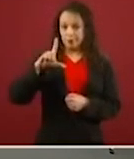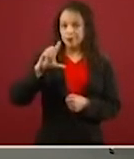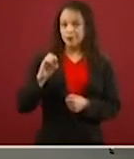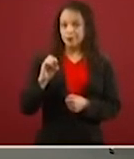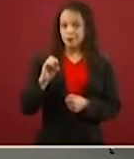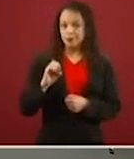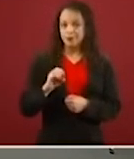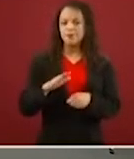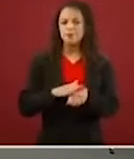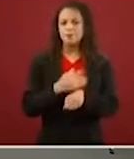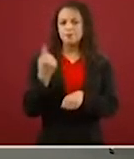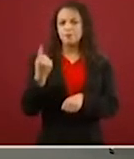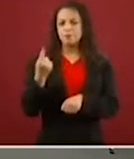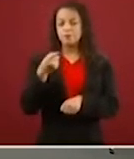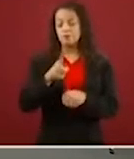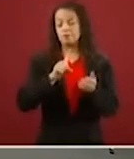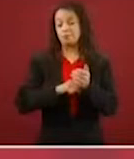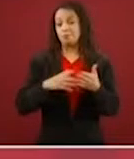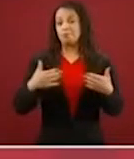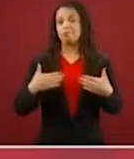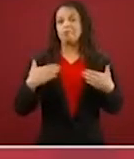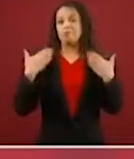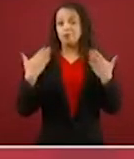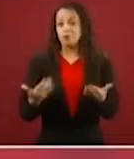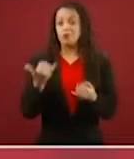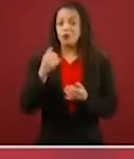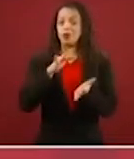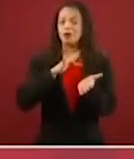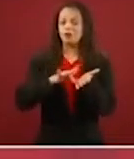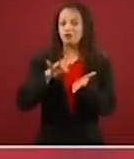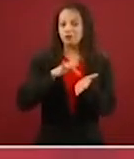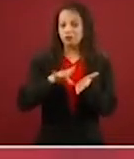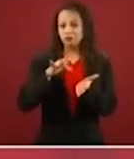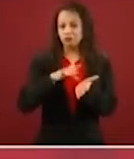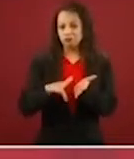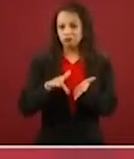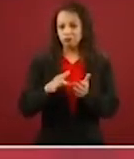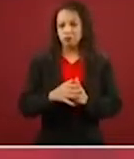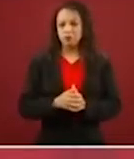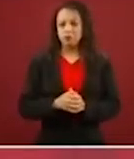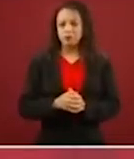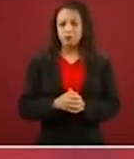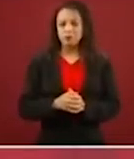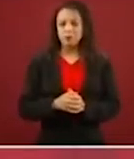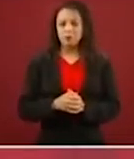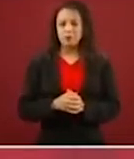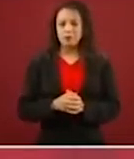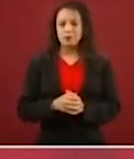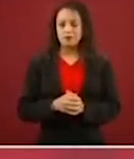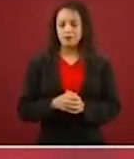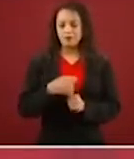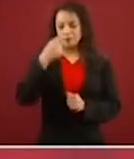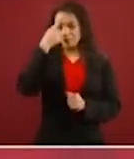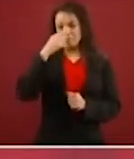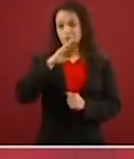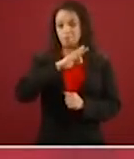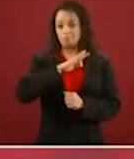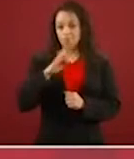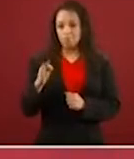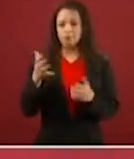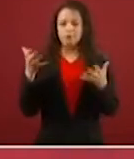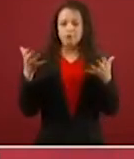por su confianza y apoyo al hacer suya y suscribir